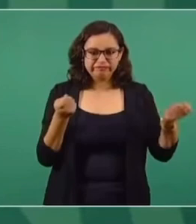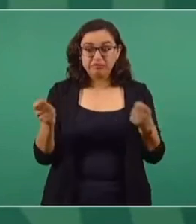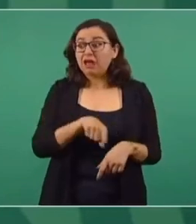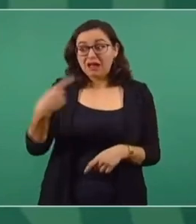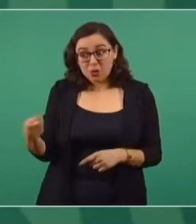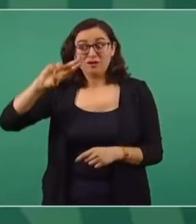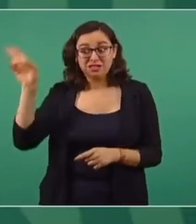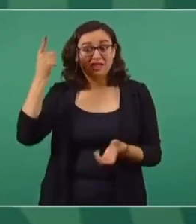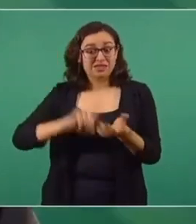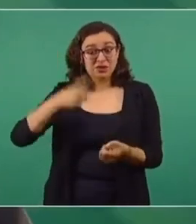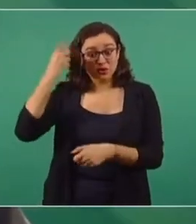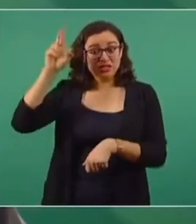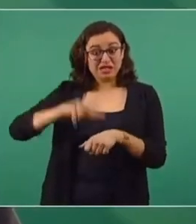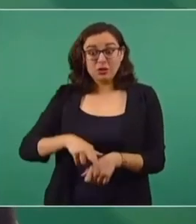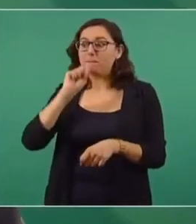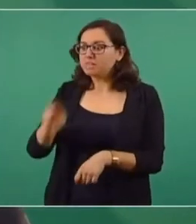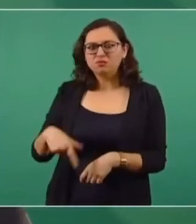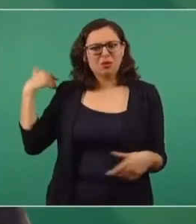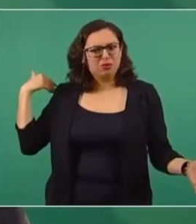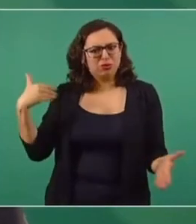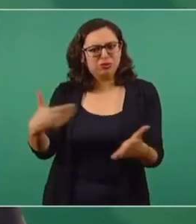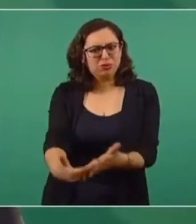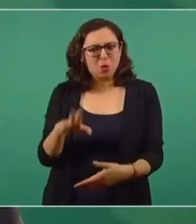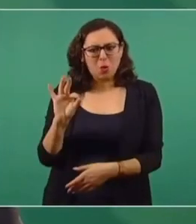rectores de universidades públicas.